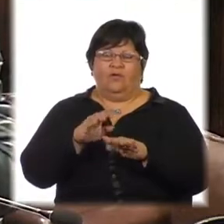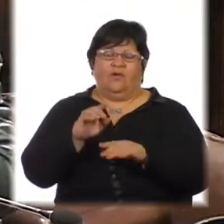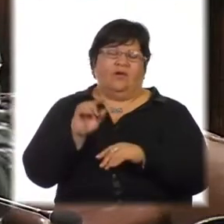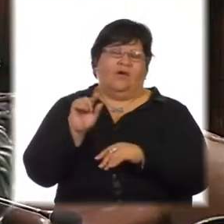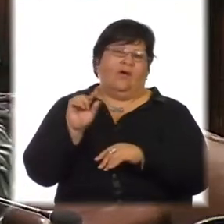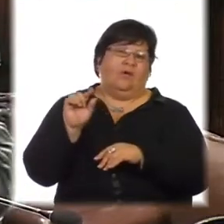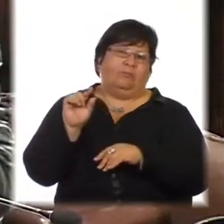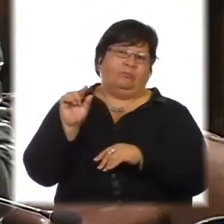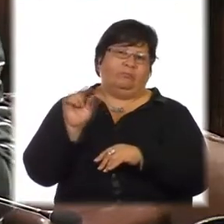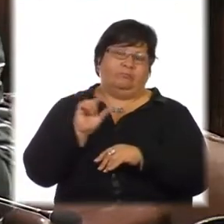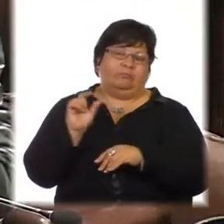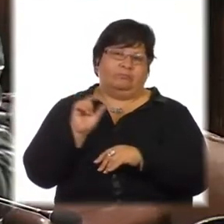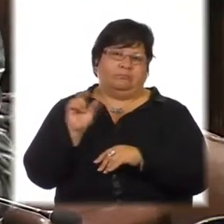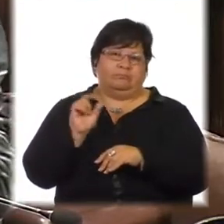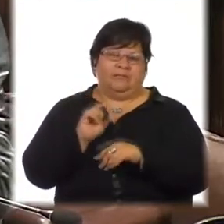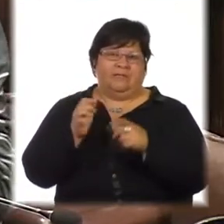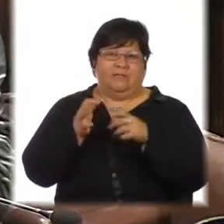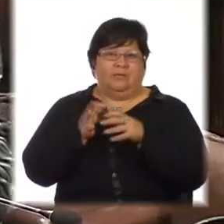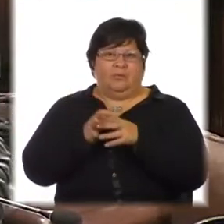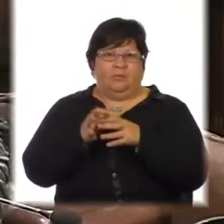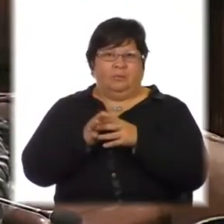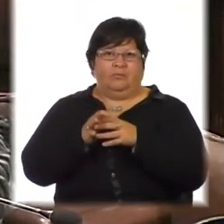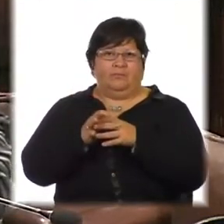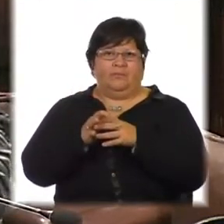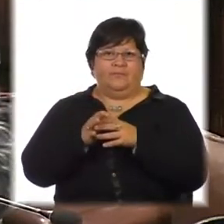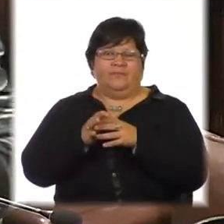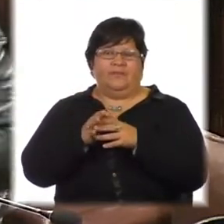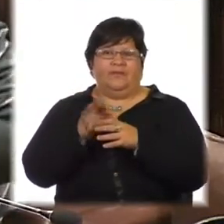pequeño sector de uruguayos